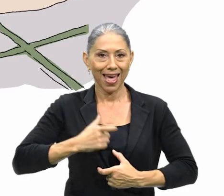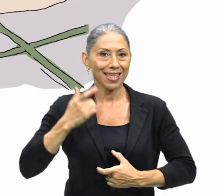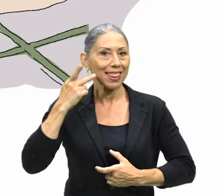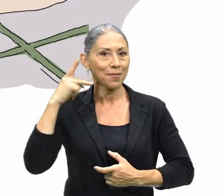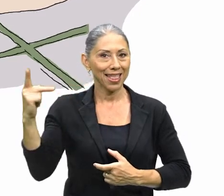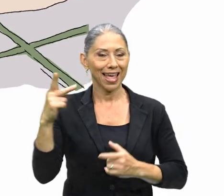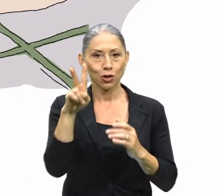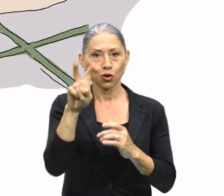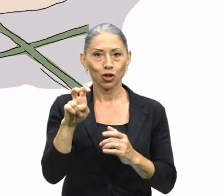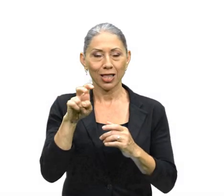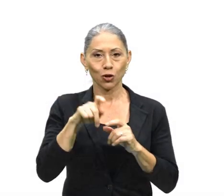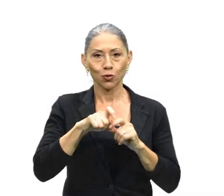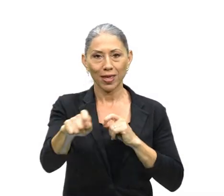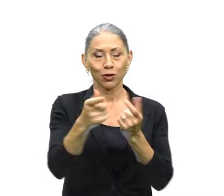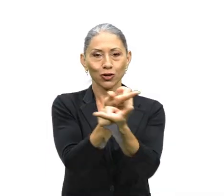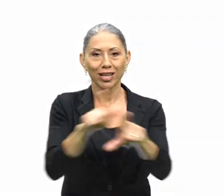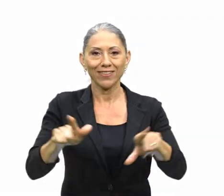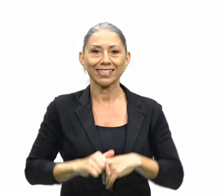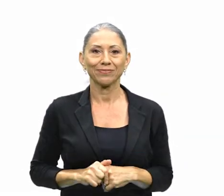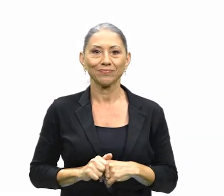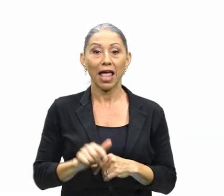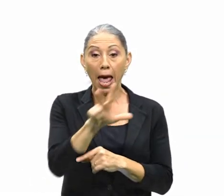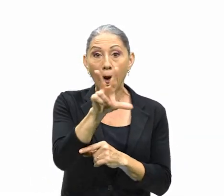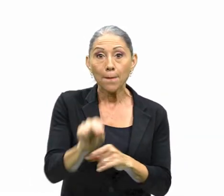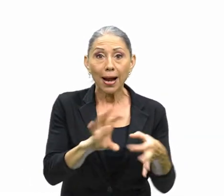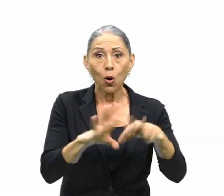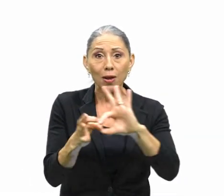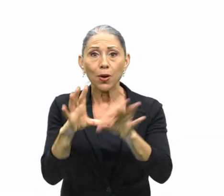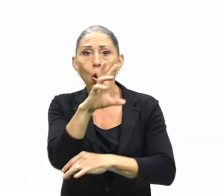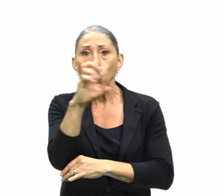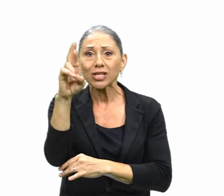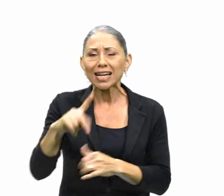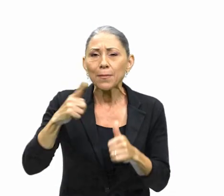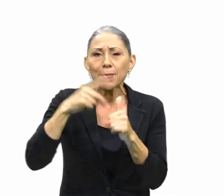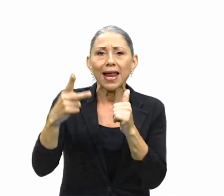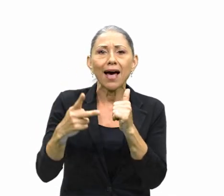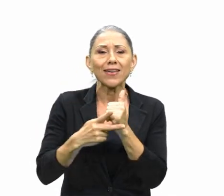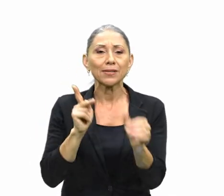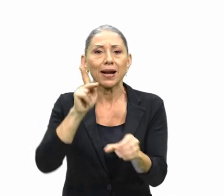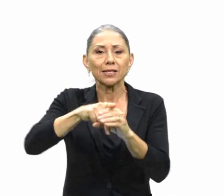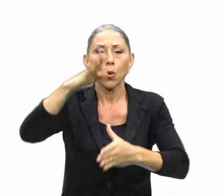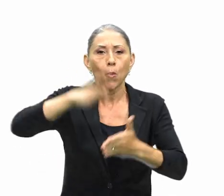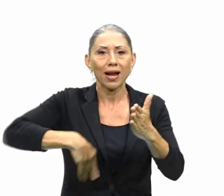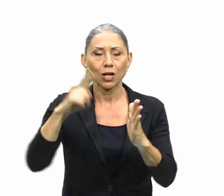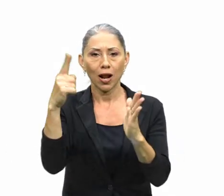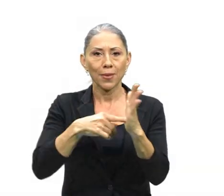en los 200 metros libres. En el campo paraolímpico, Costa Rica participó por primera vez en Barcelona en